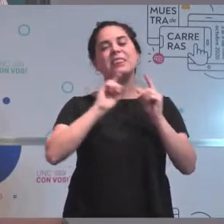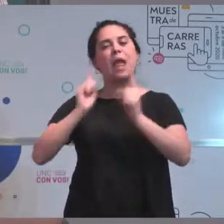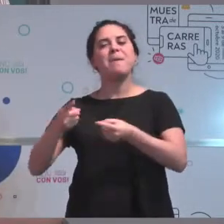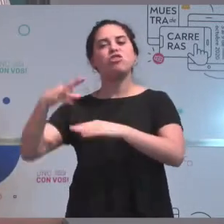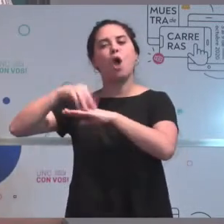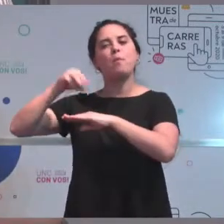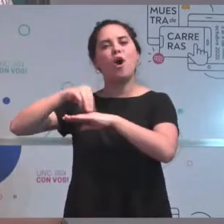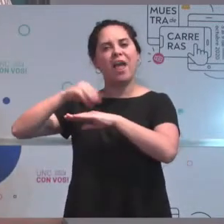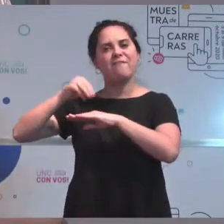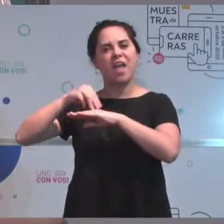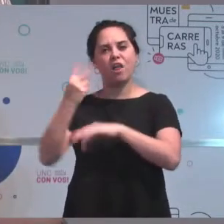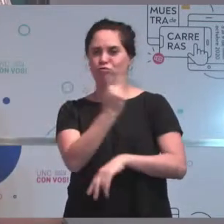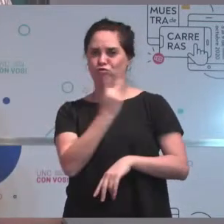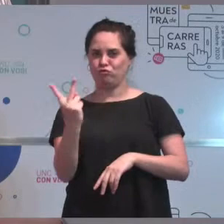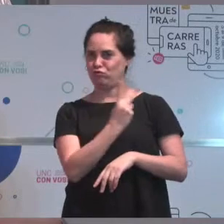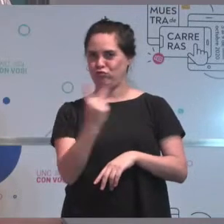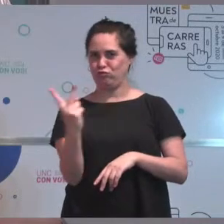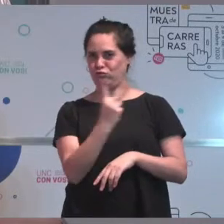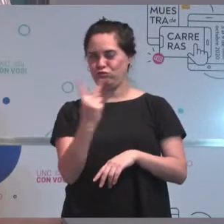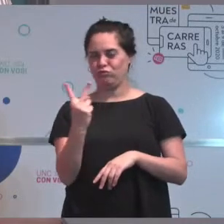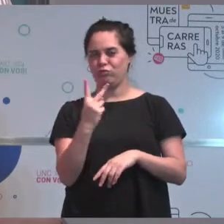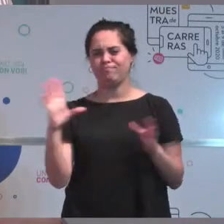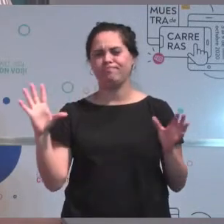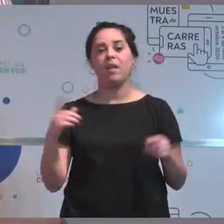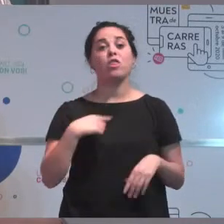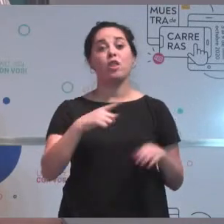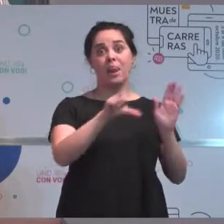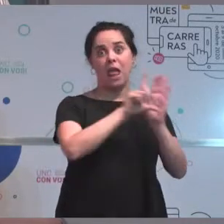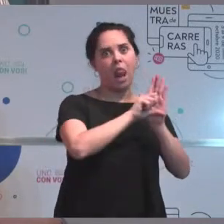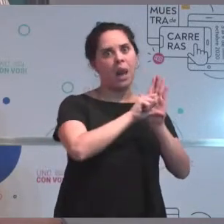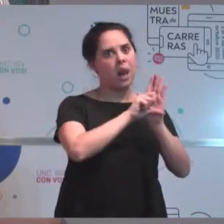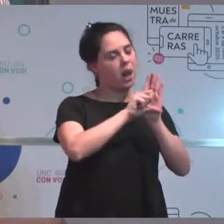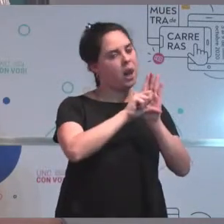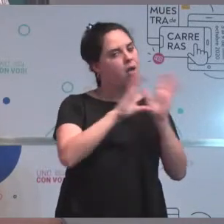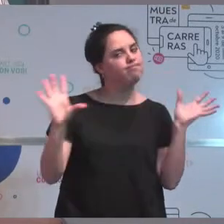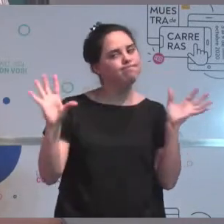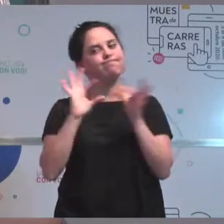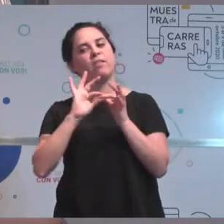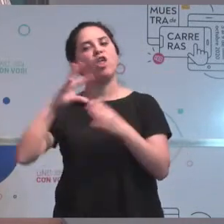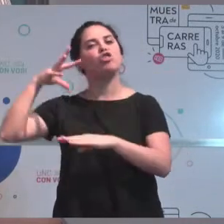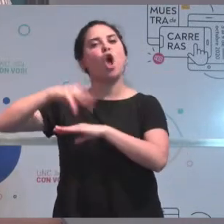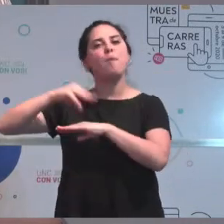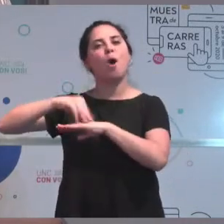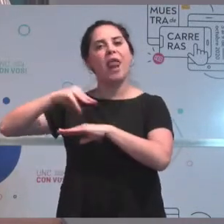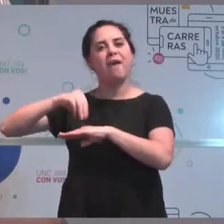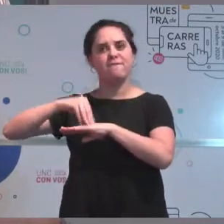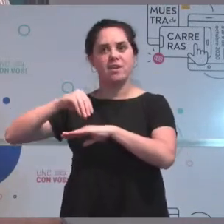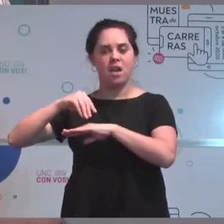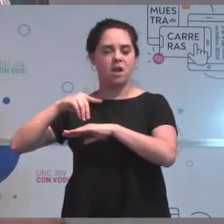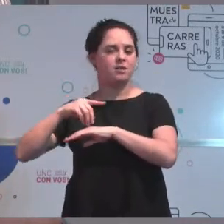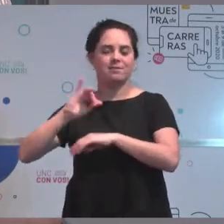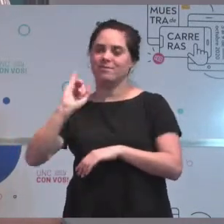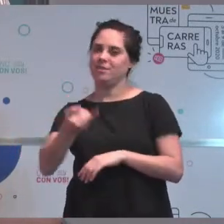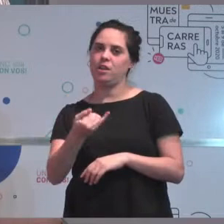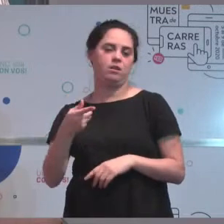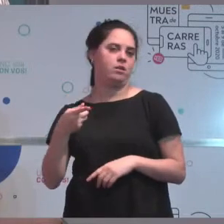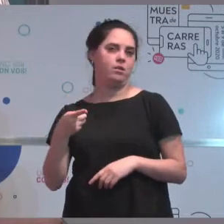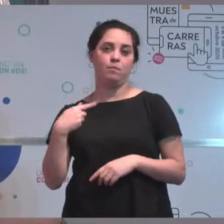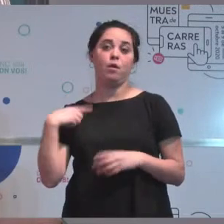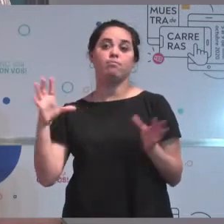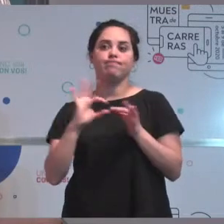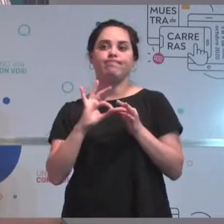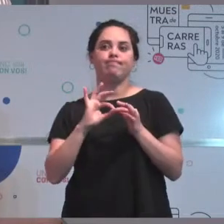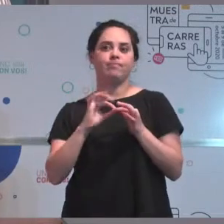Topografía también está involucrada con la parte legal, ya que para definir los objetos territoriales primero hay que relevarlos y compararlos con